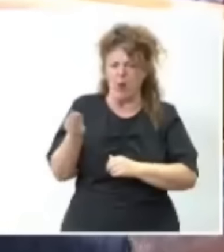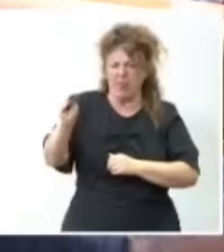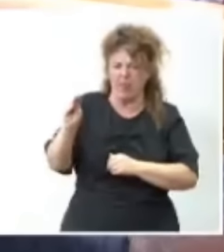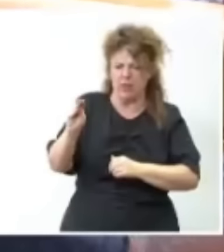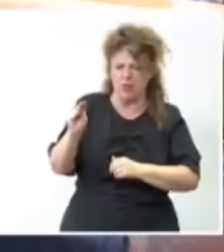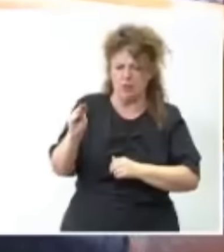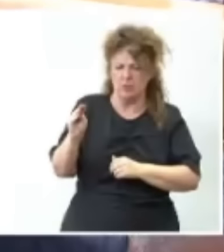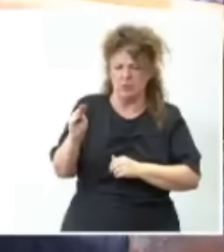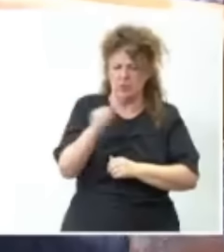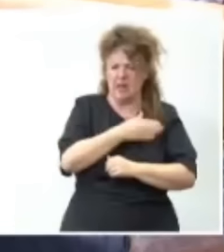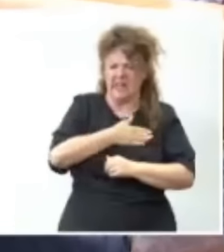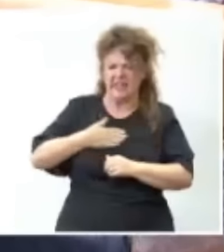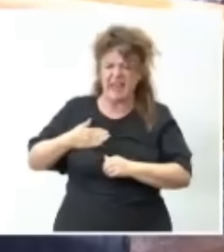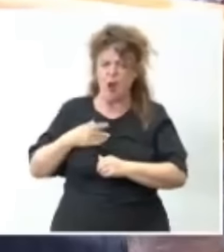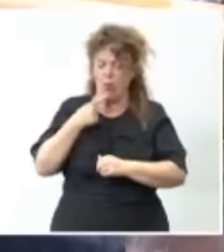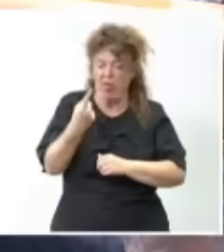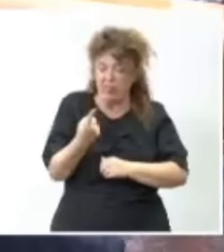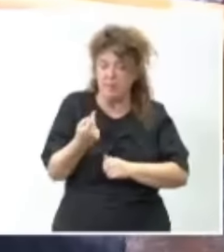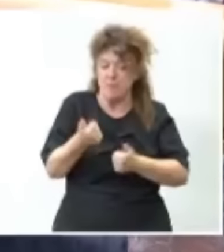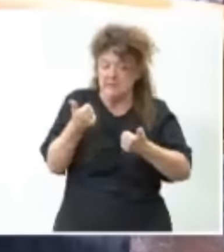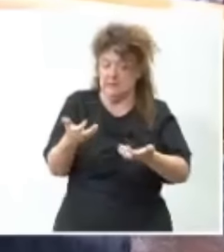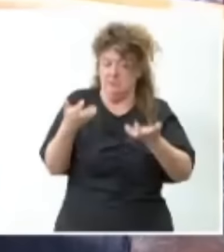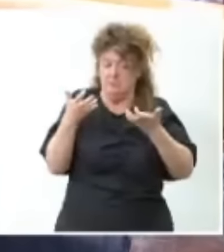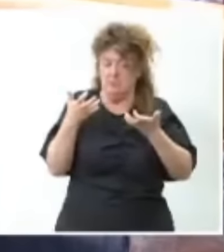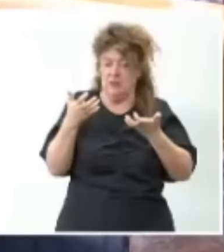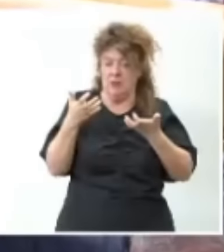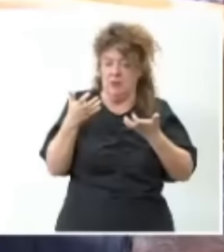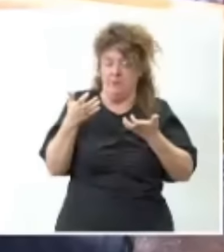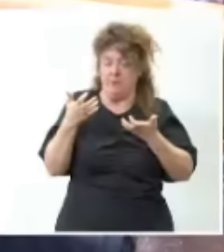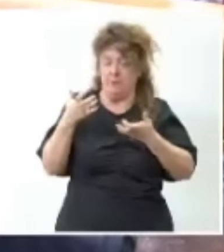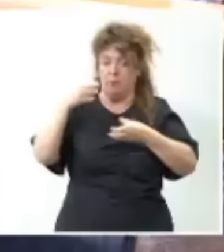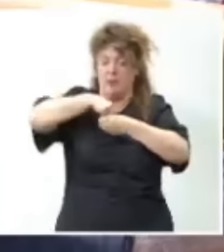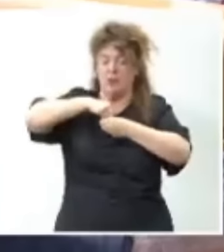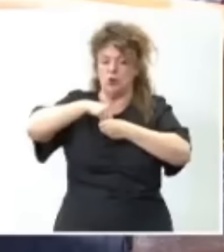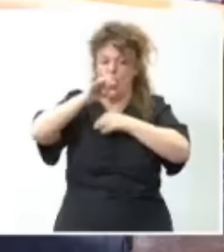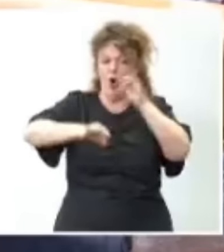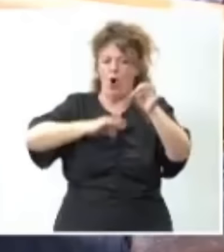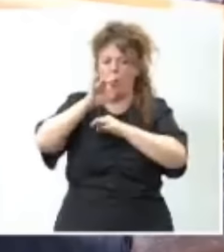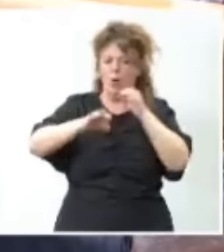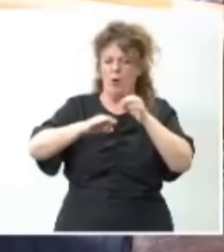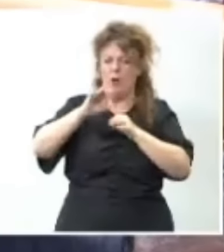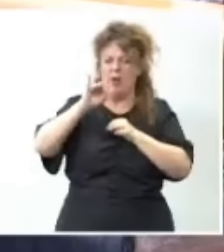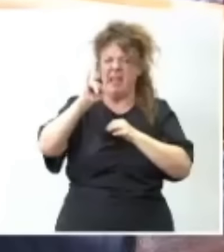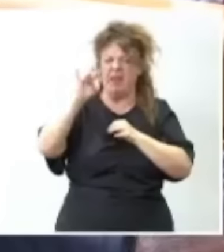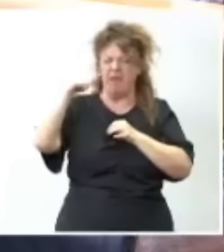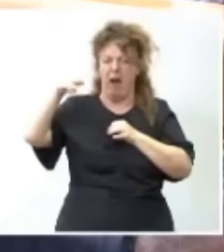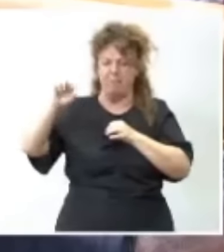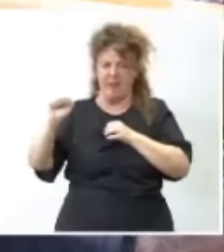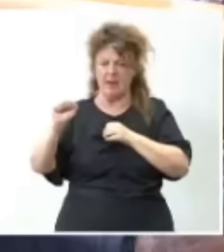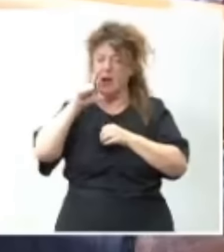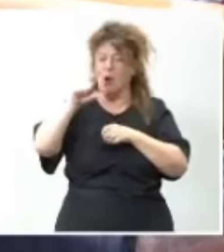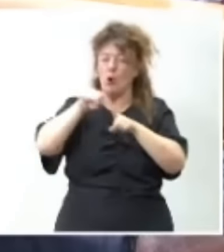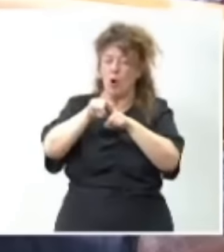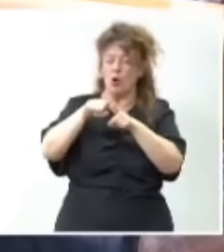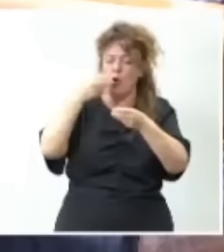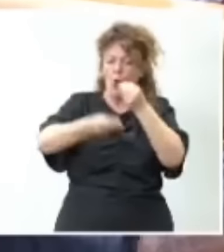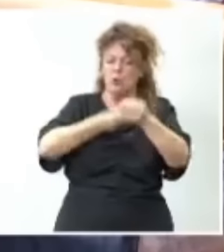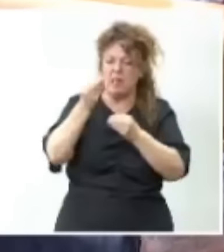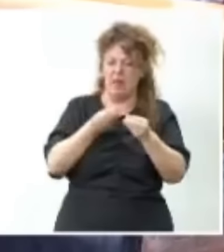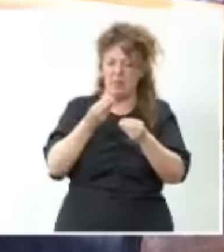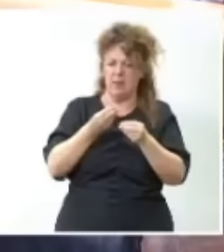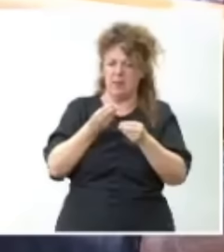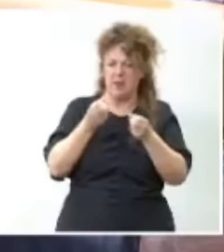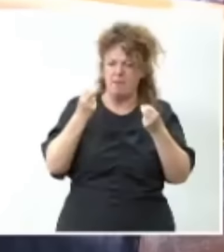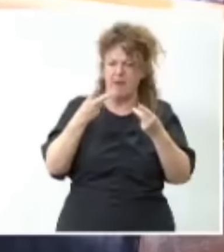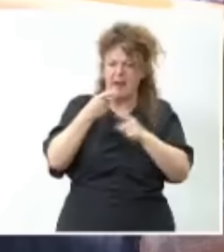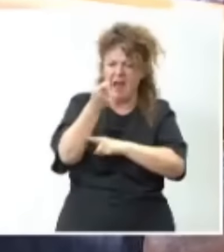y ahí quiero subrayar la actuación de un organismo de la Junta Andalucía, IFAPA, en relación con la posible utilización para